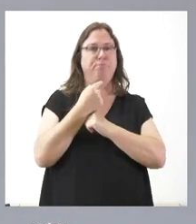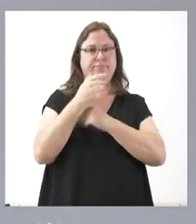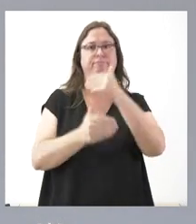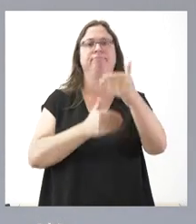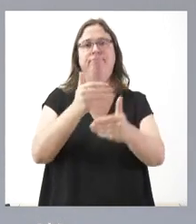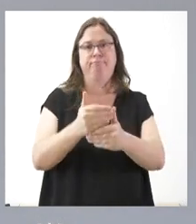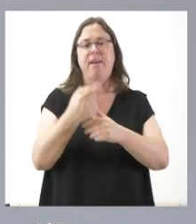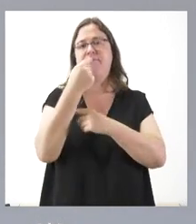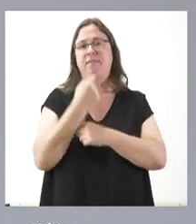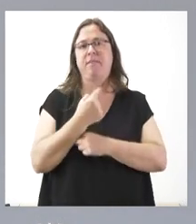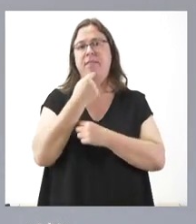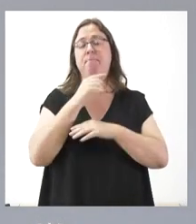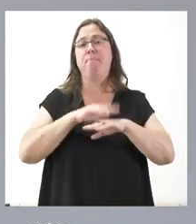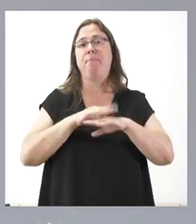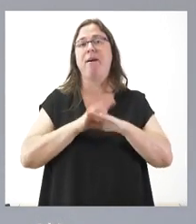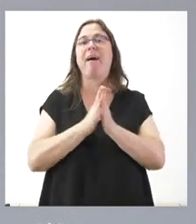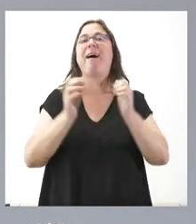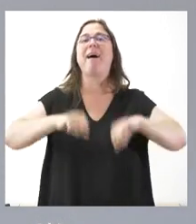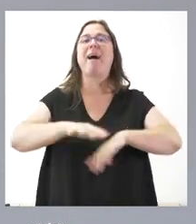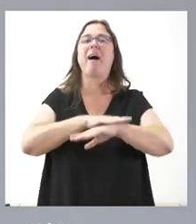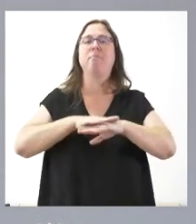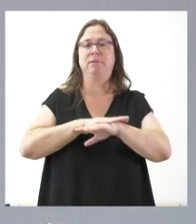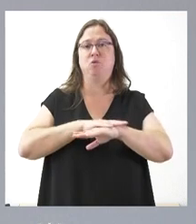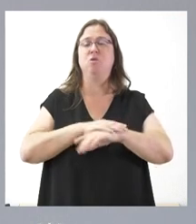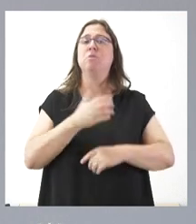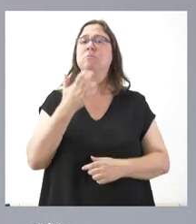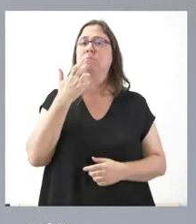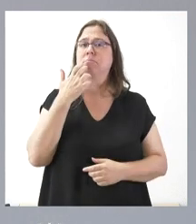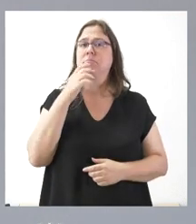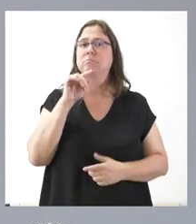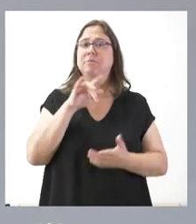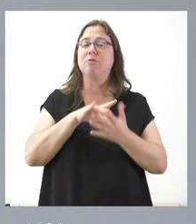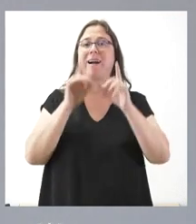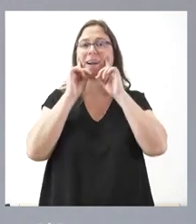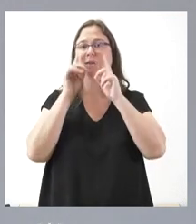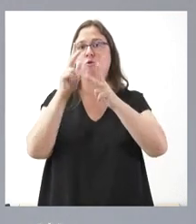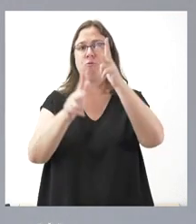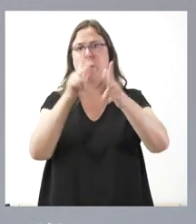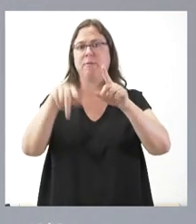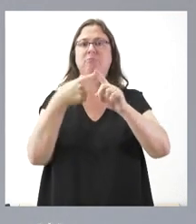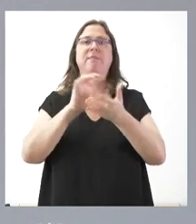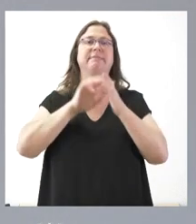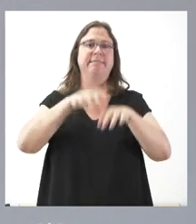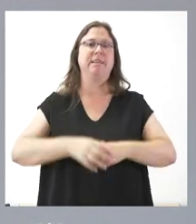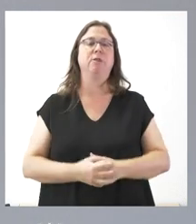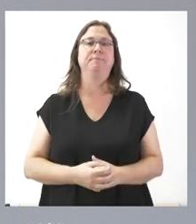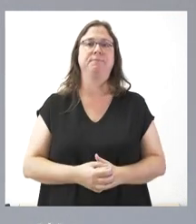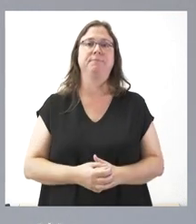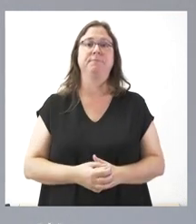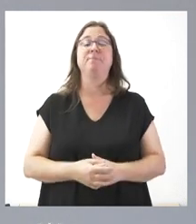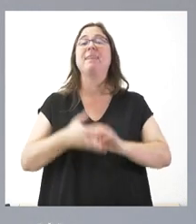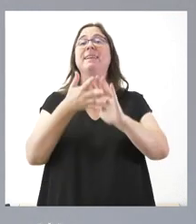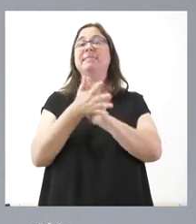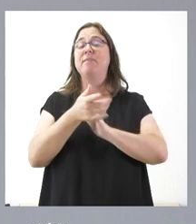establece para este ámbito de aplicación que es distinta para el caso del País Vasco y de Castilla y León. Por tanto,